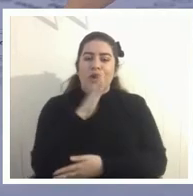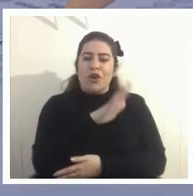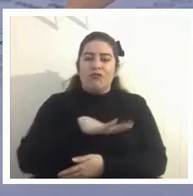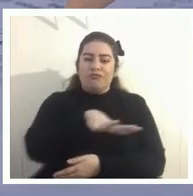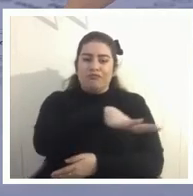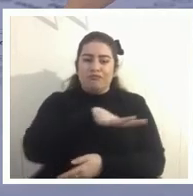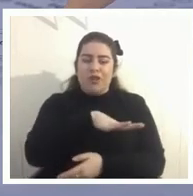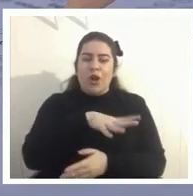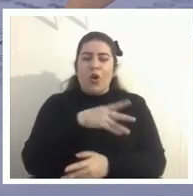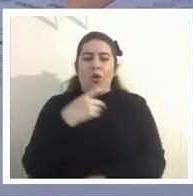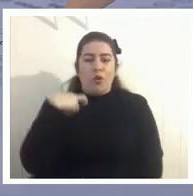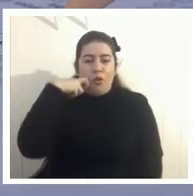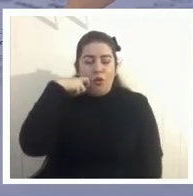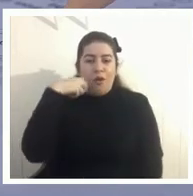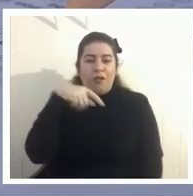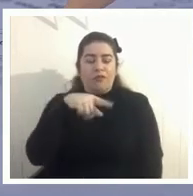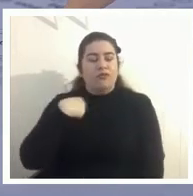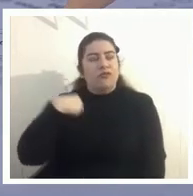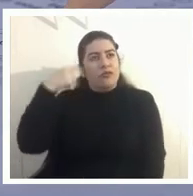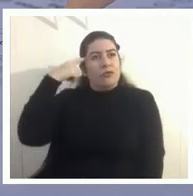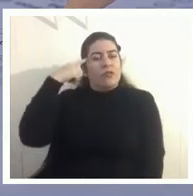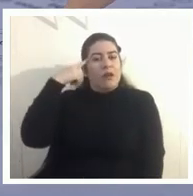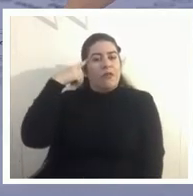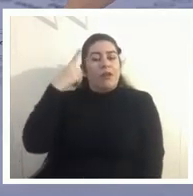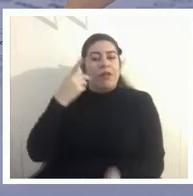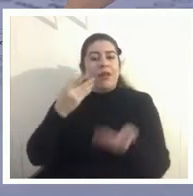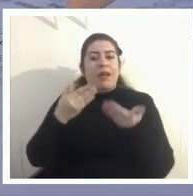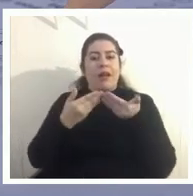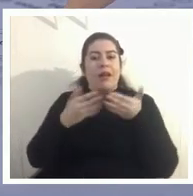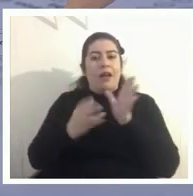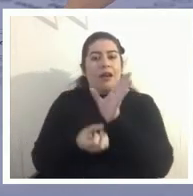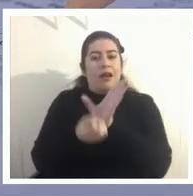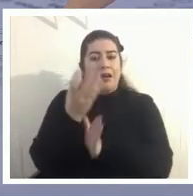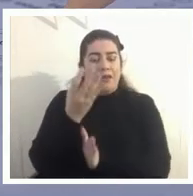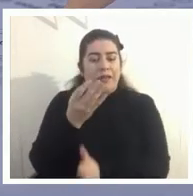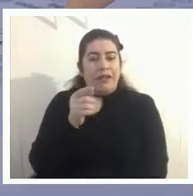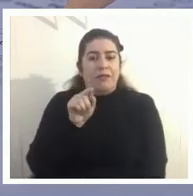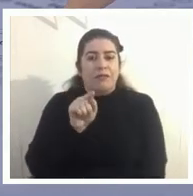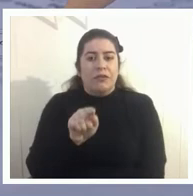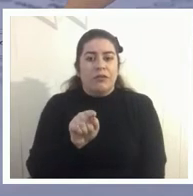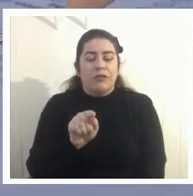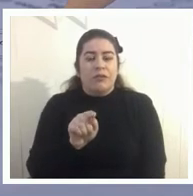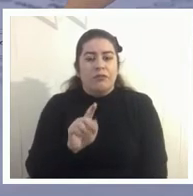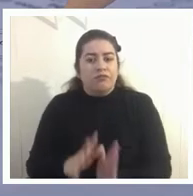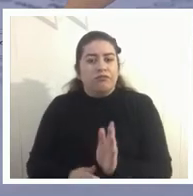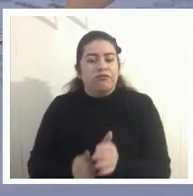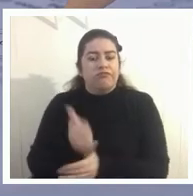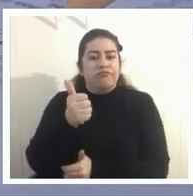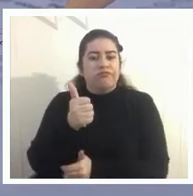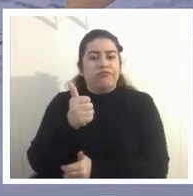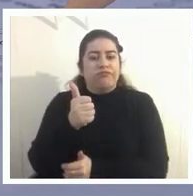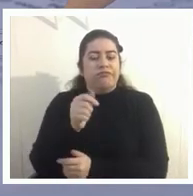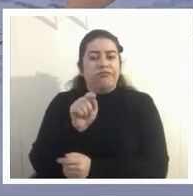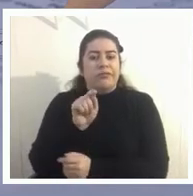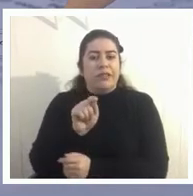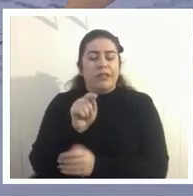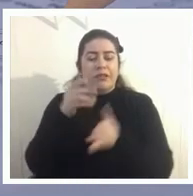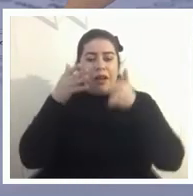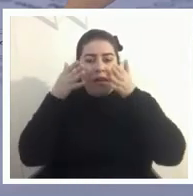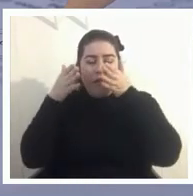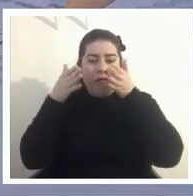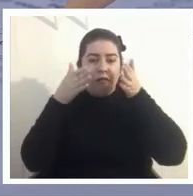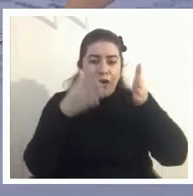mucho de lo que pensamos del neoliberalismo un éxito de este enfoque muy